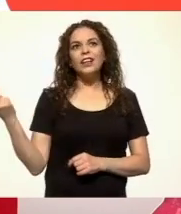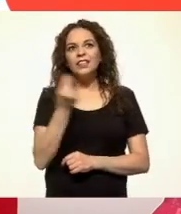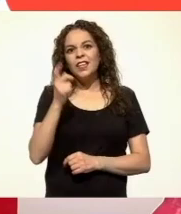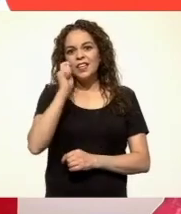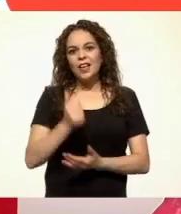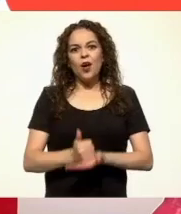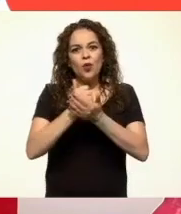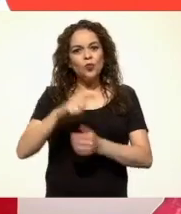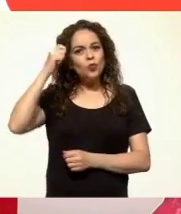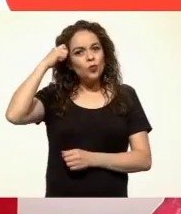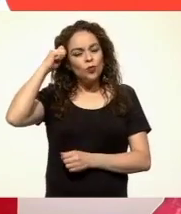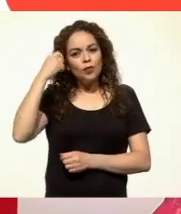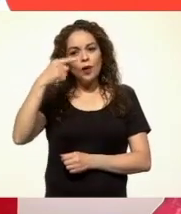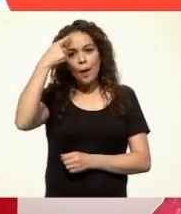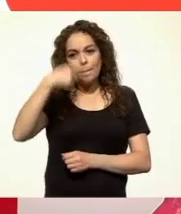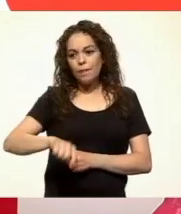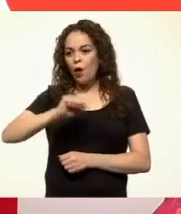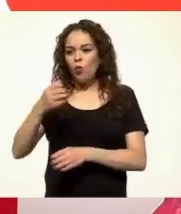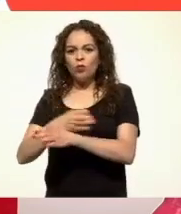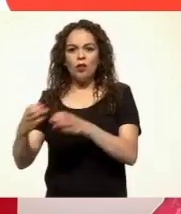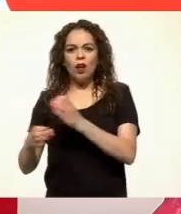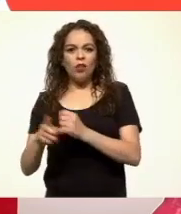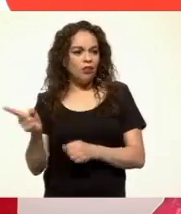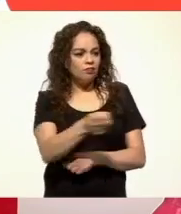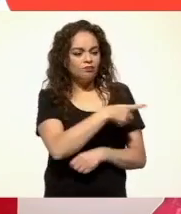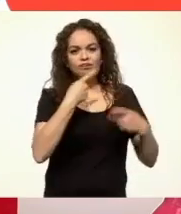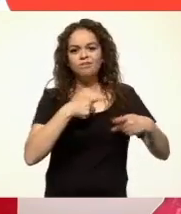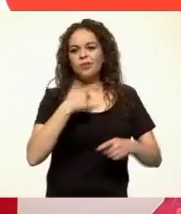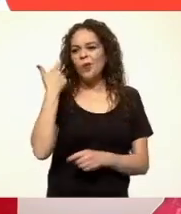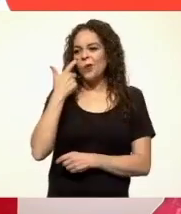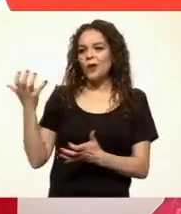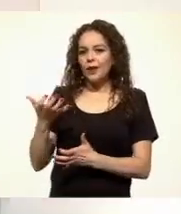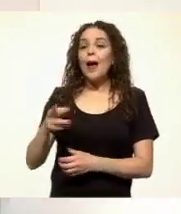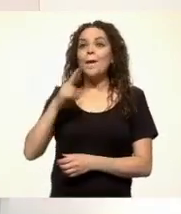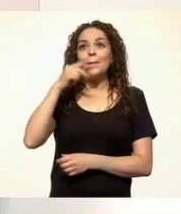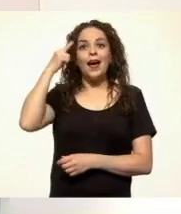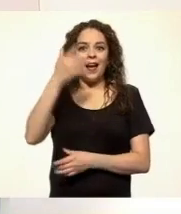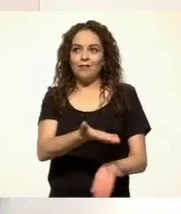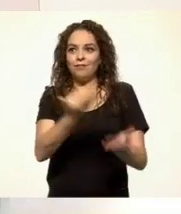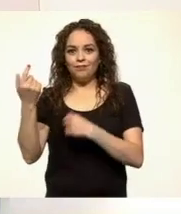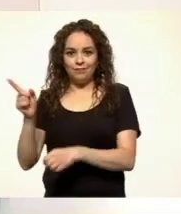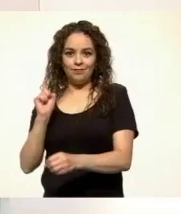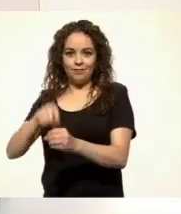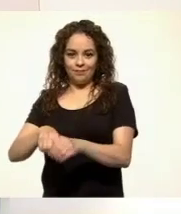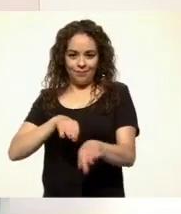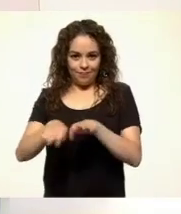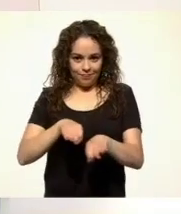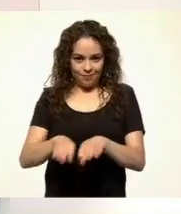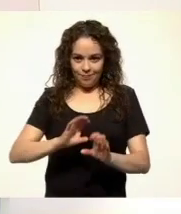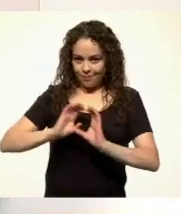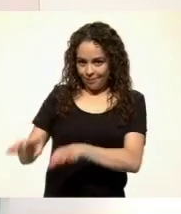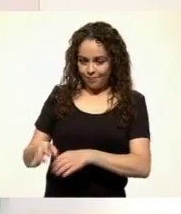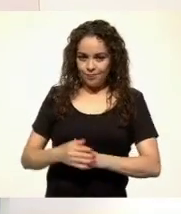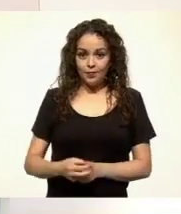sirvienta para las tareas que nadie quería hacer, así que la contrató. A partir de entonces,